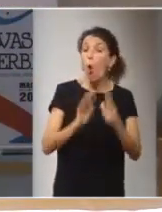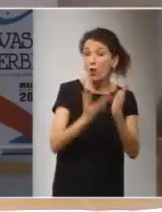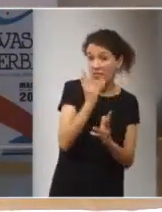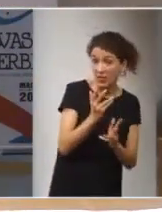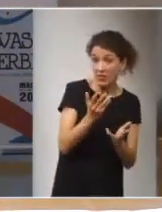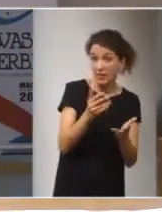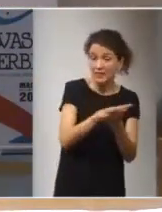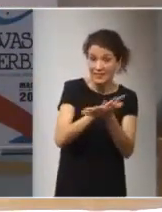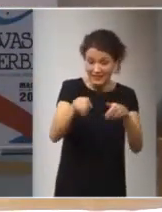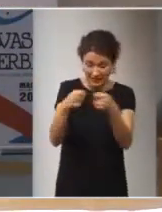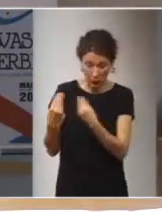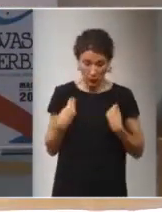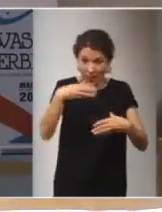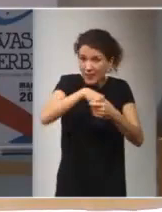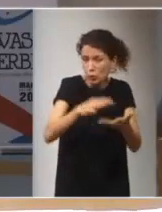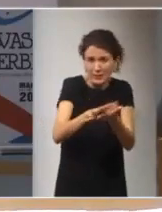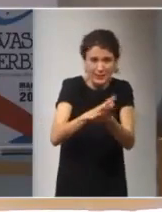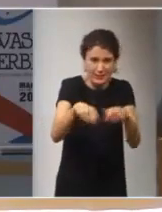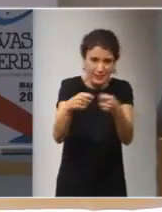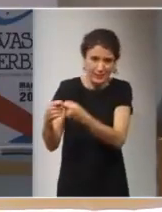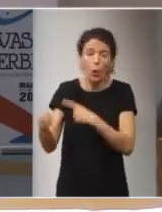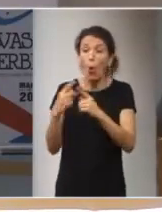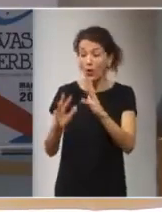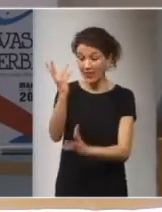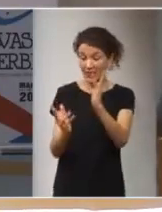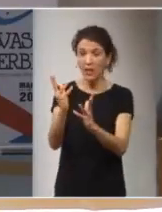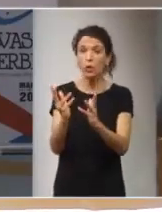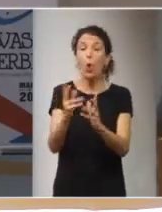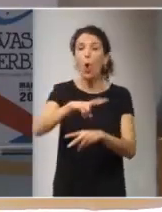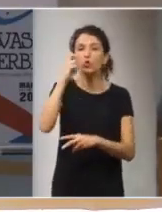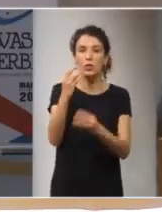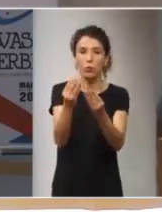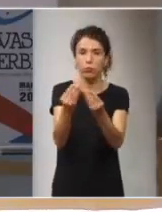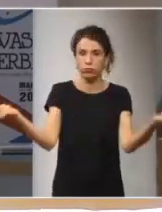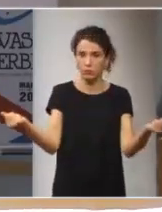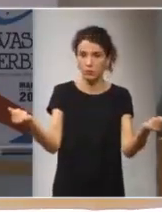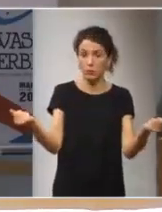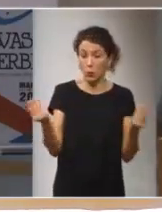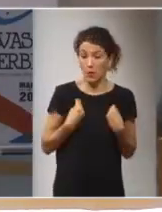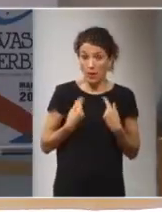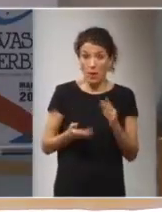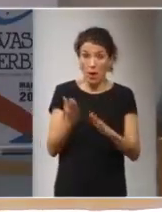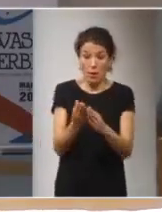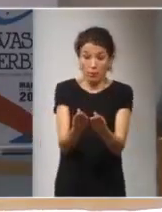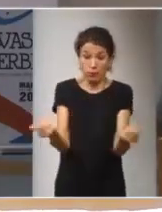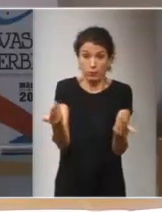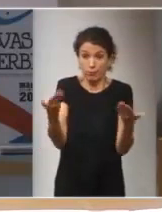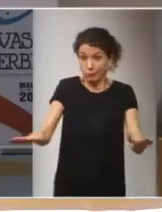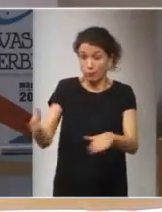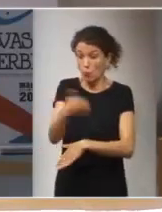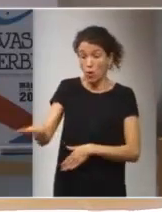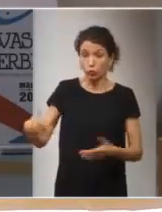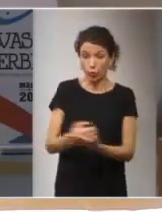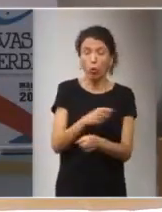toda la vida que se encuentra ahí o bien que ese incendio consuma todo el oxígeno la vida ahí se extermina eso hace que